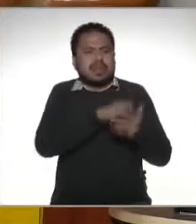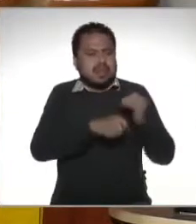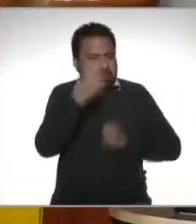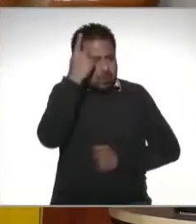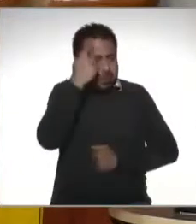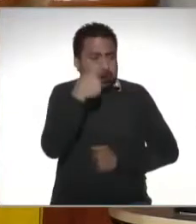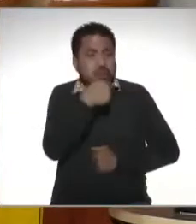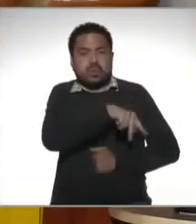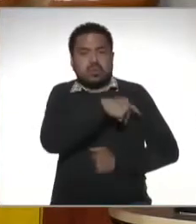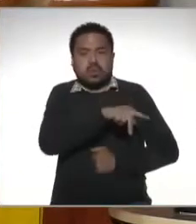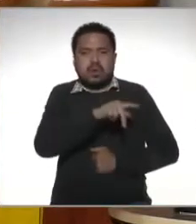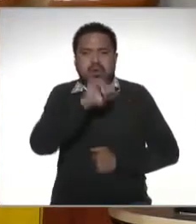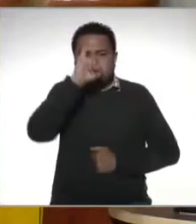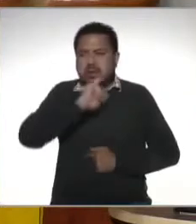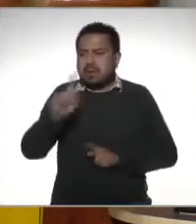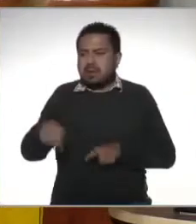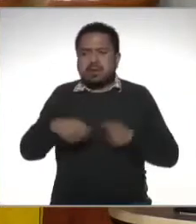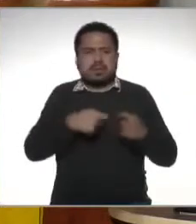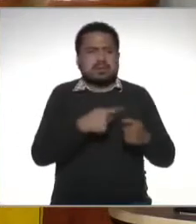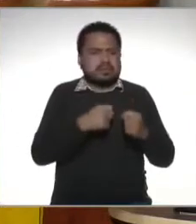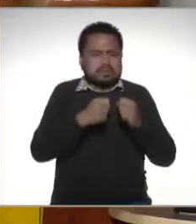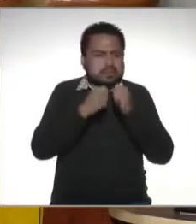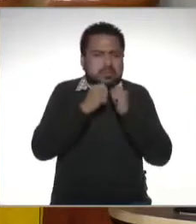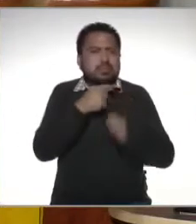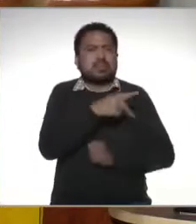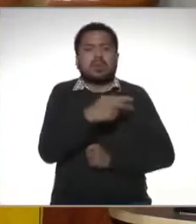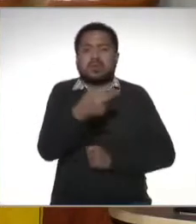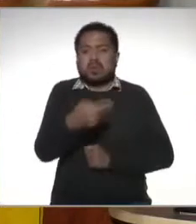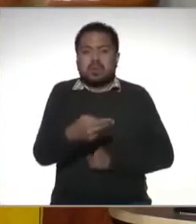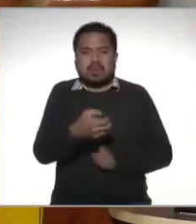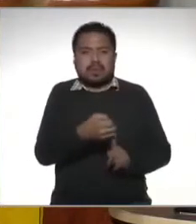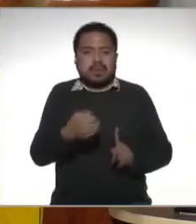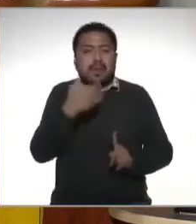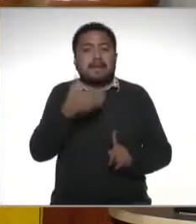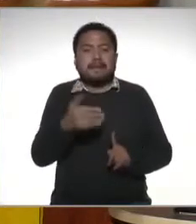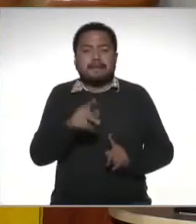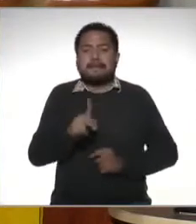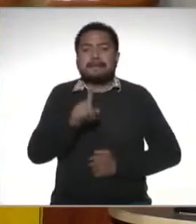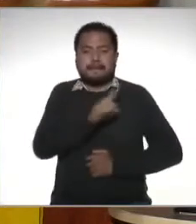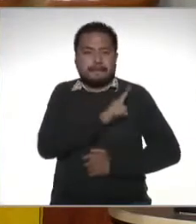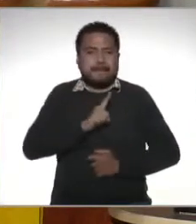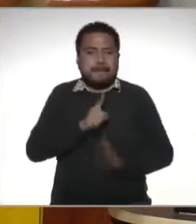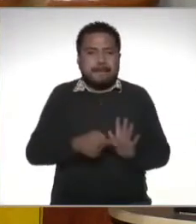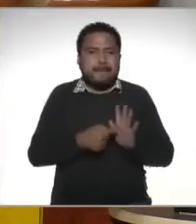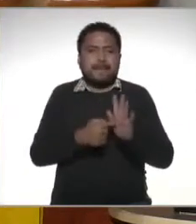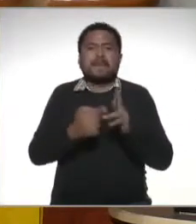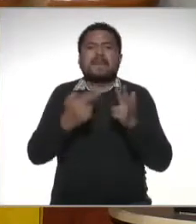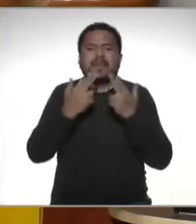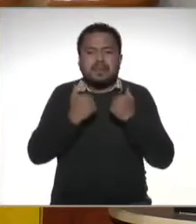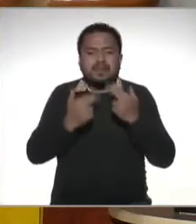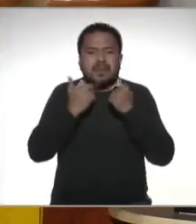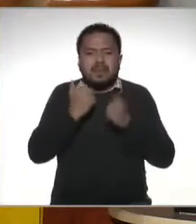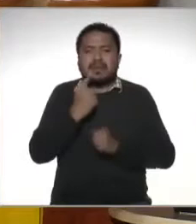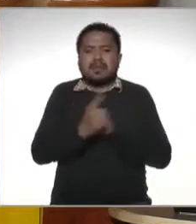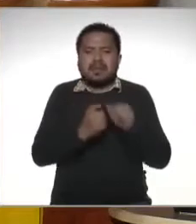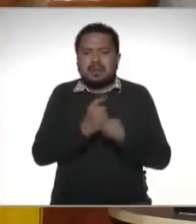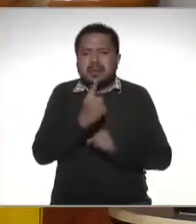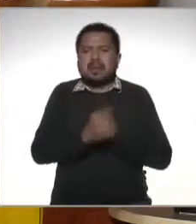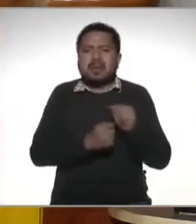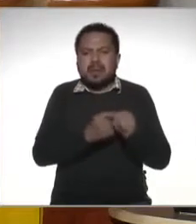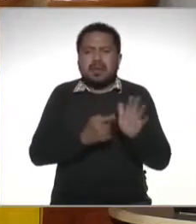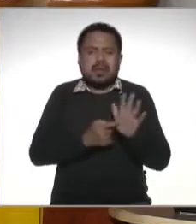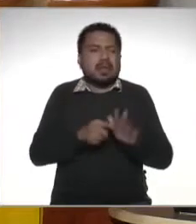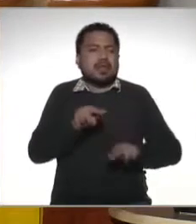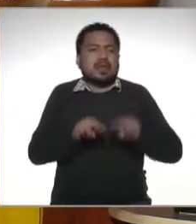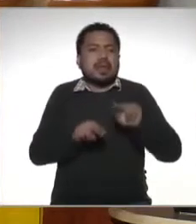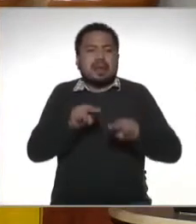ella aun cuando el patrón se la haya proporcionado pero está a su nombre tiene que presentar sus declaraciones dependiendo del régimen en